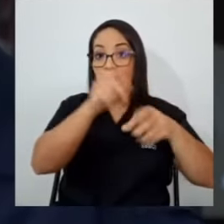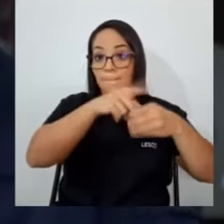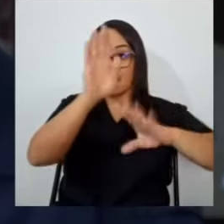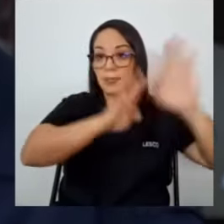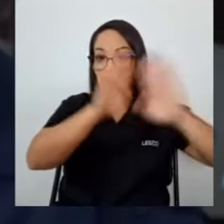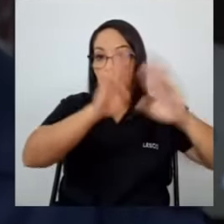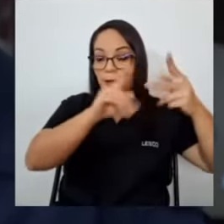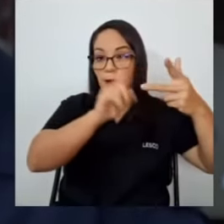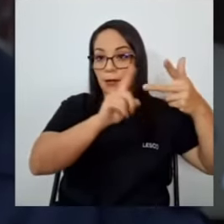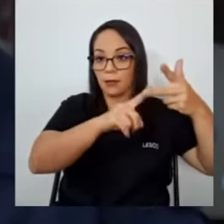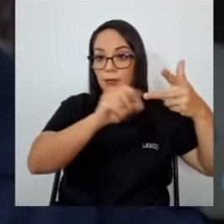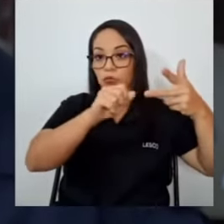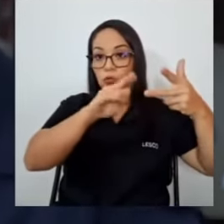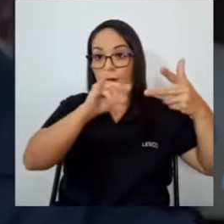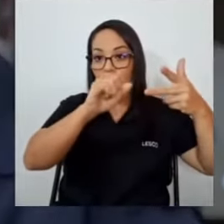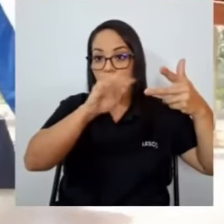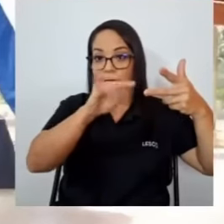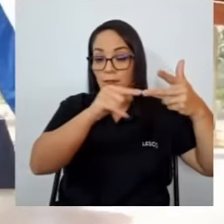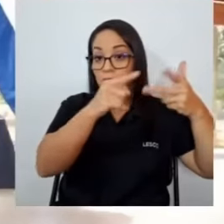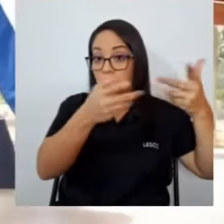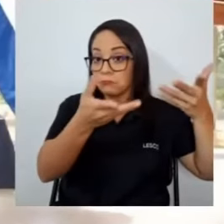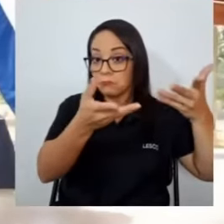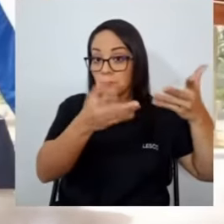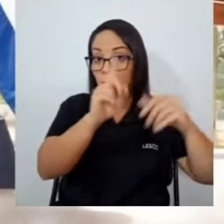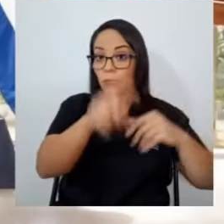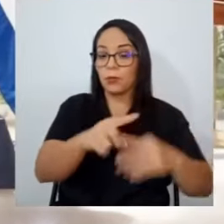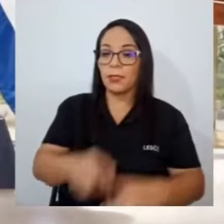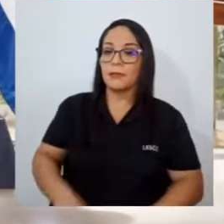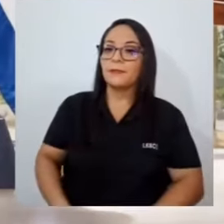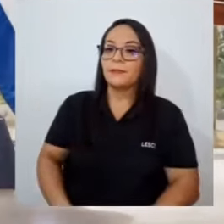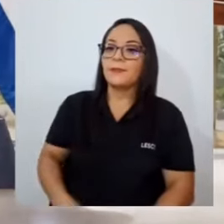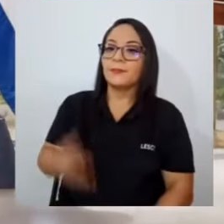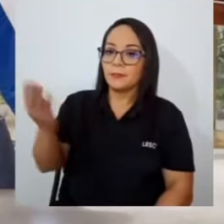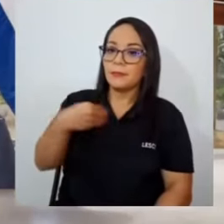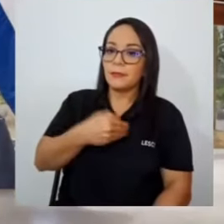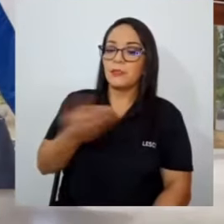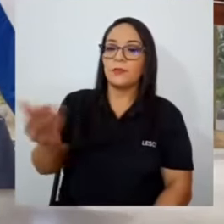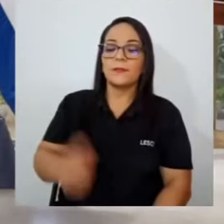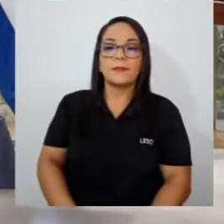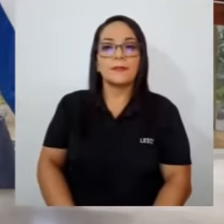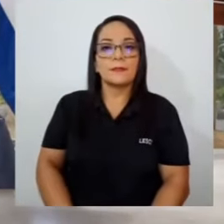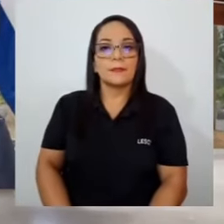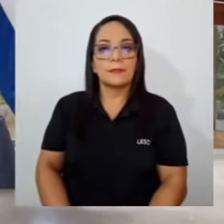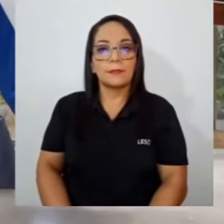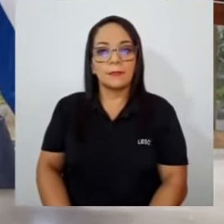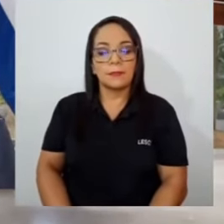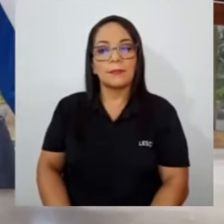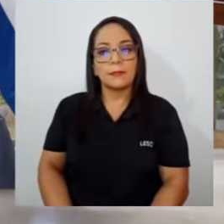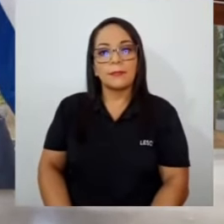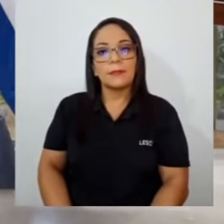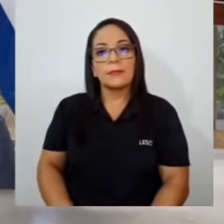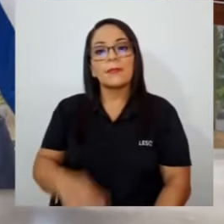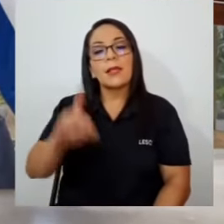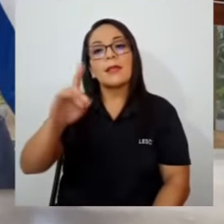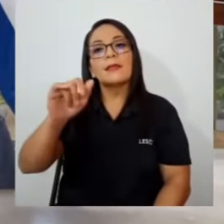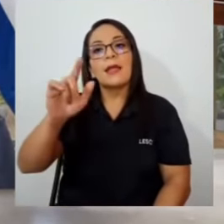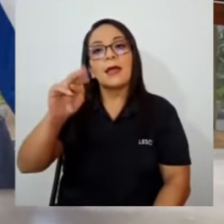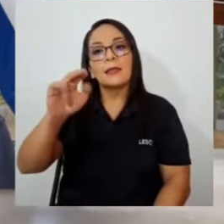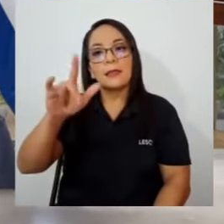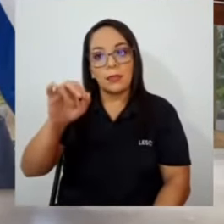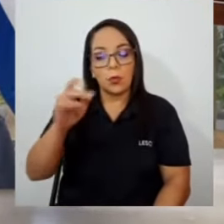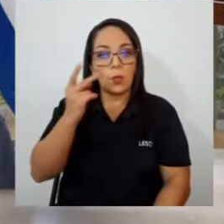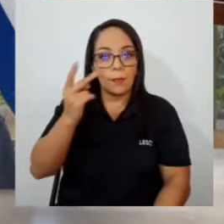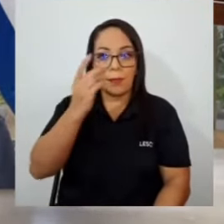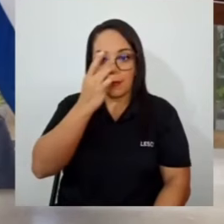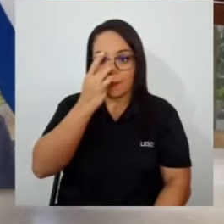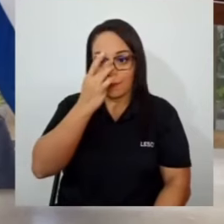eventual subasta por las frecuencias. Muchas gracias, ministro. Don Danilo, la ministra de Ciencia y Tecnología es quien lleva